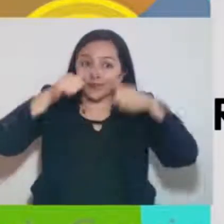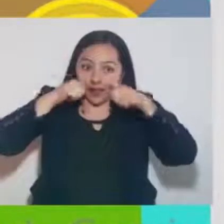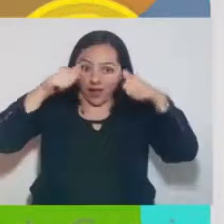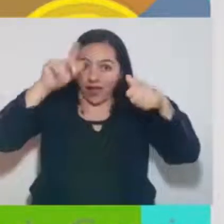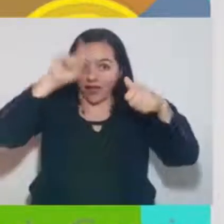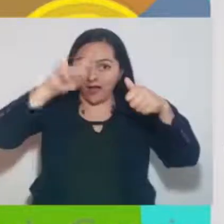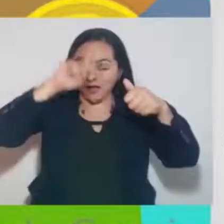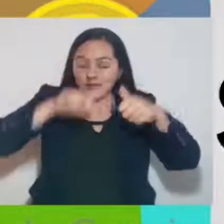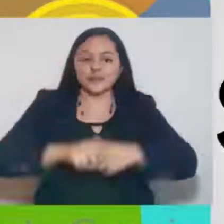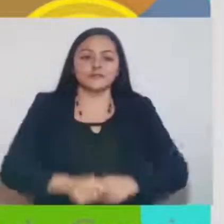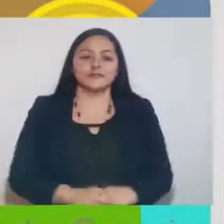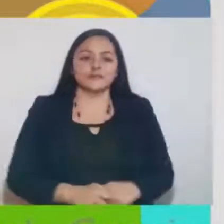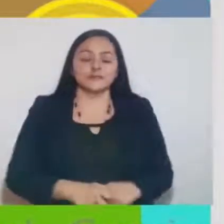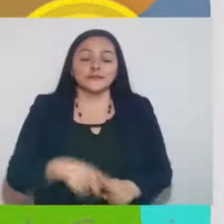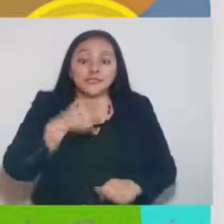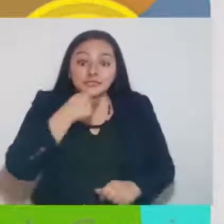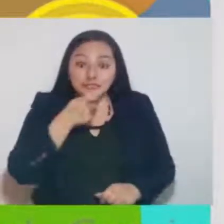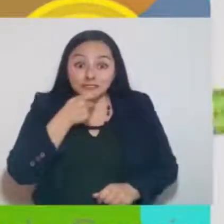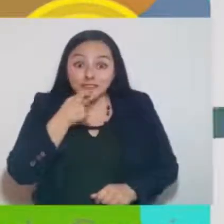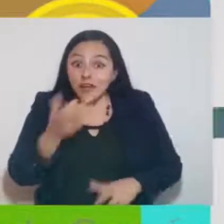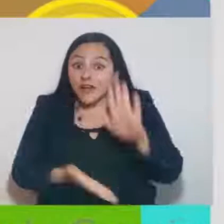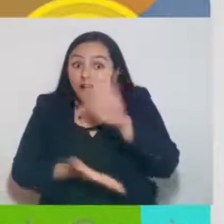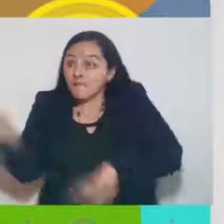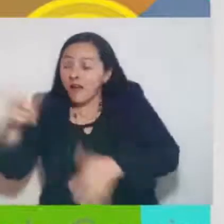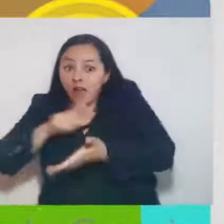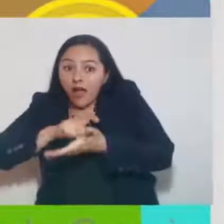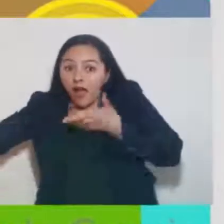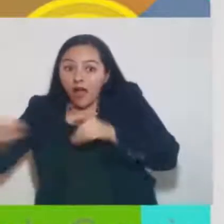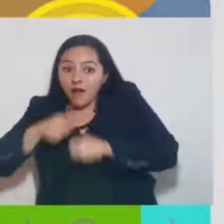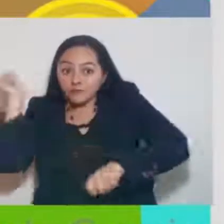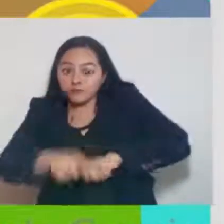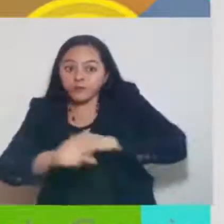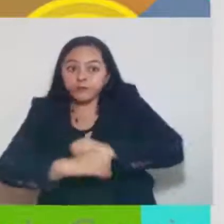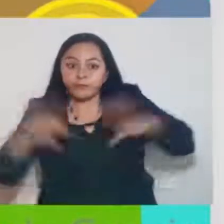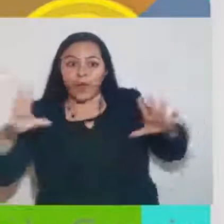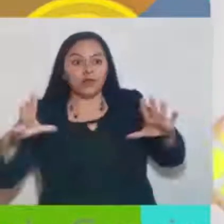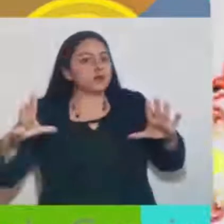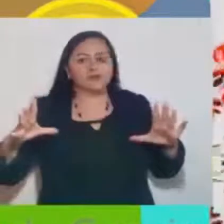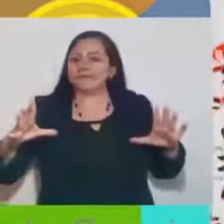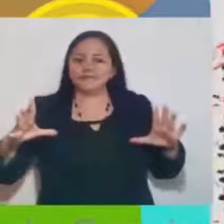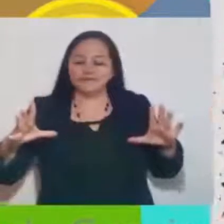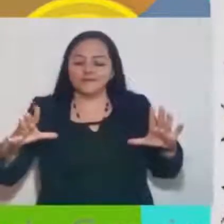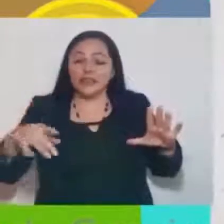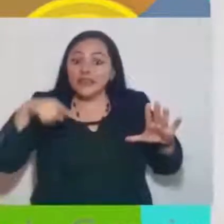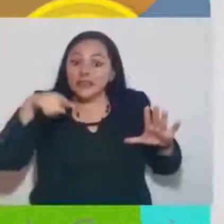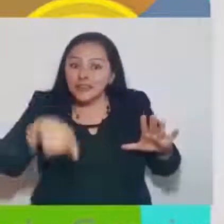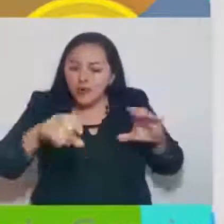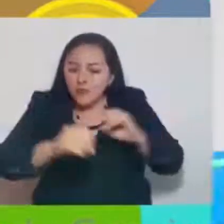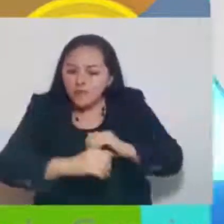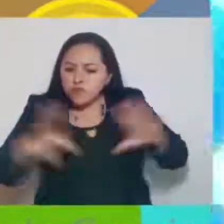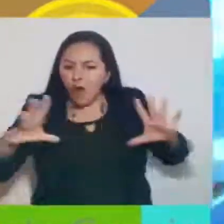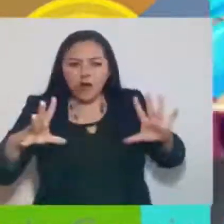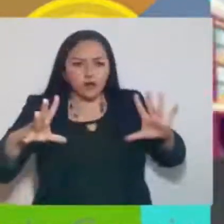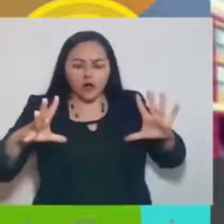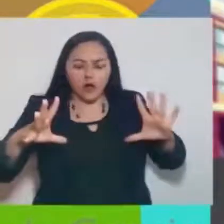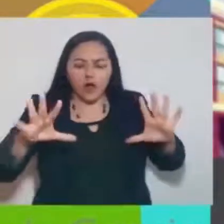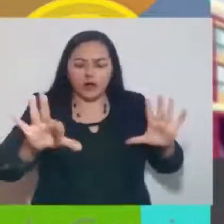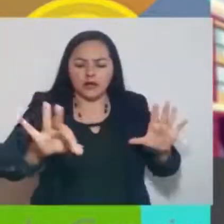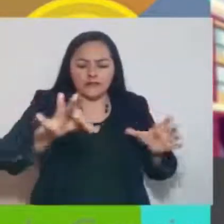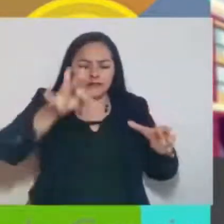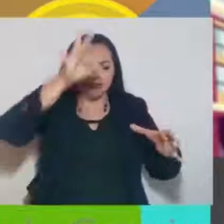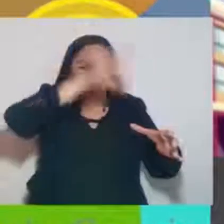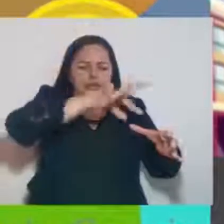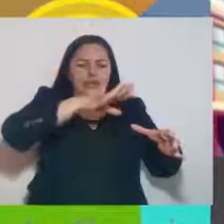recomendaciones para su manejo seguro. Las niñas y los niños no deben comprarlos ni explotarlos. Si no explota, mojalos.